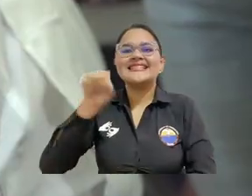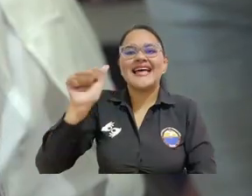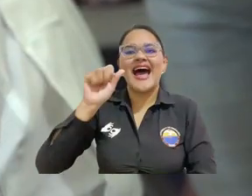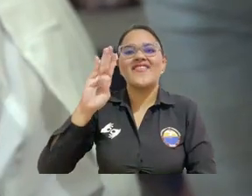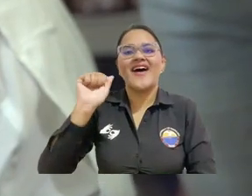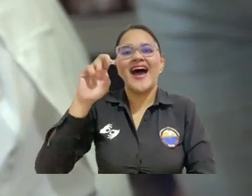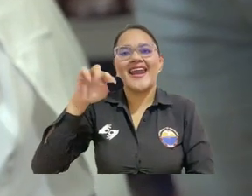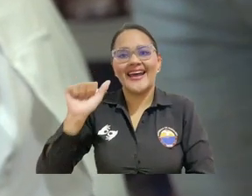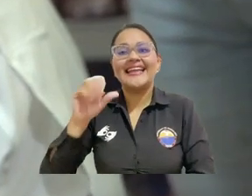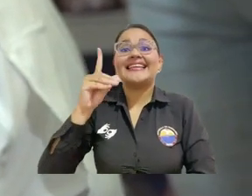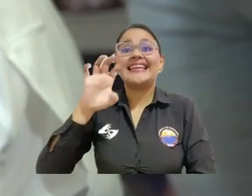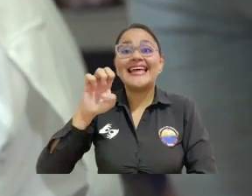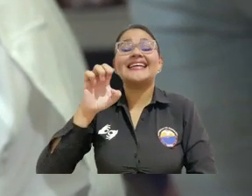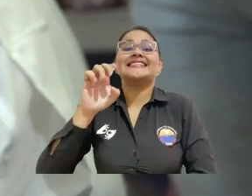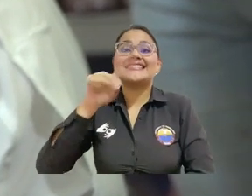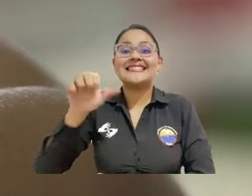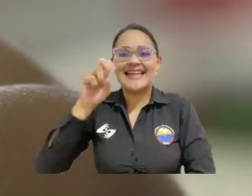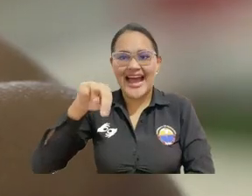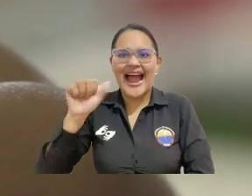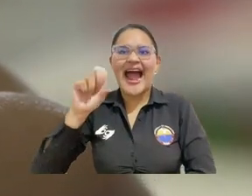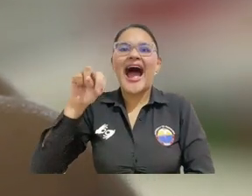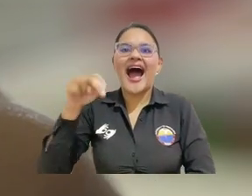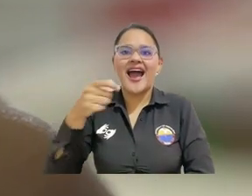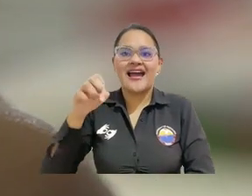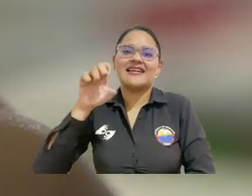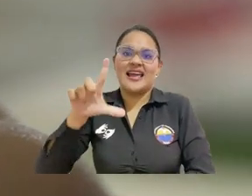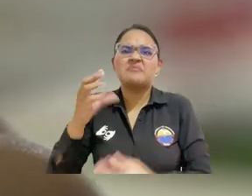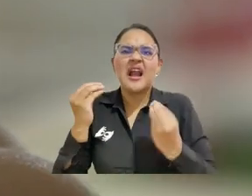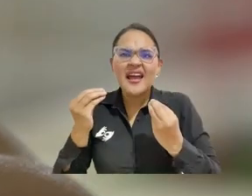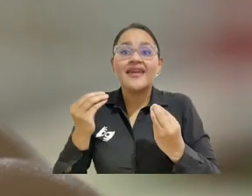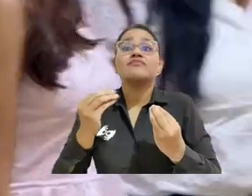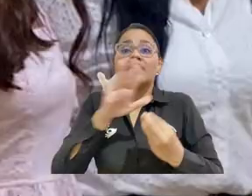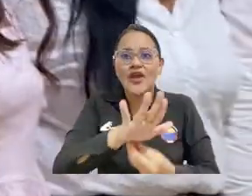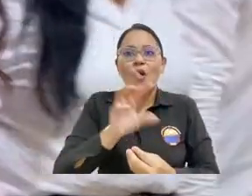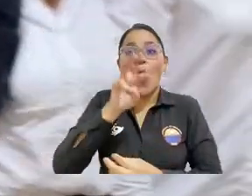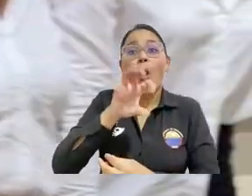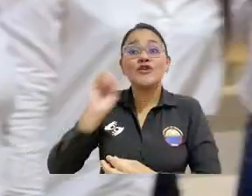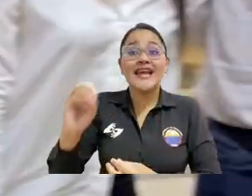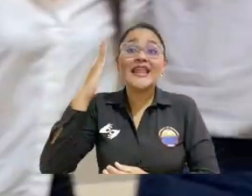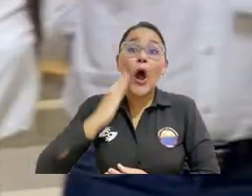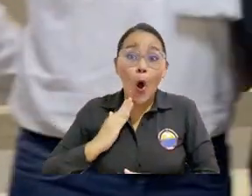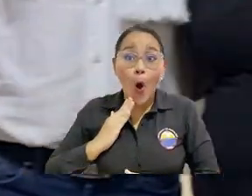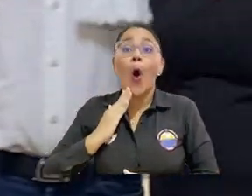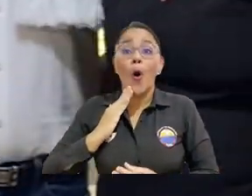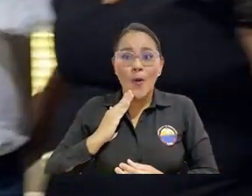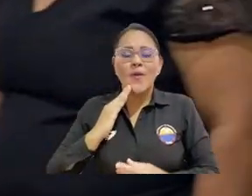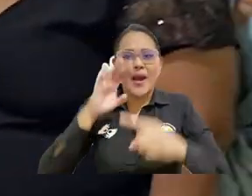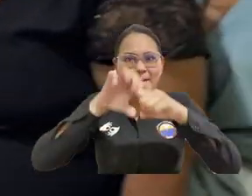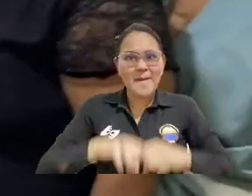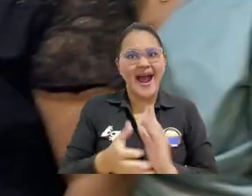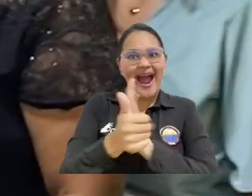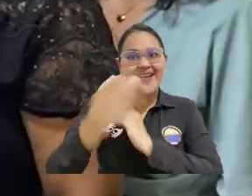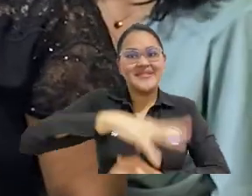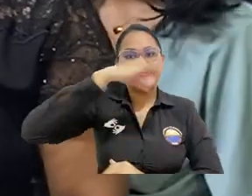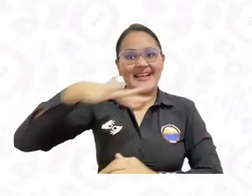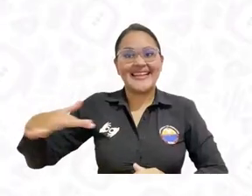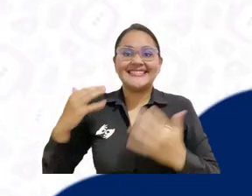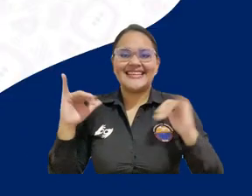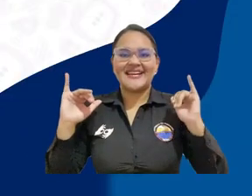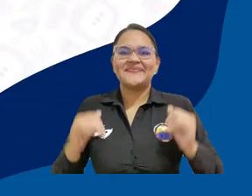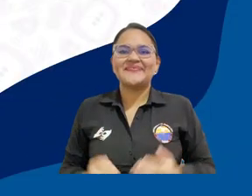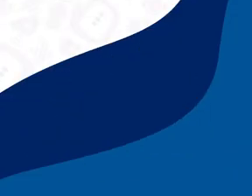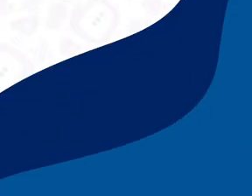llegó a Sabanas de San Ángel para garantizar la permanencia de 80 jóvenes que se han visto beneficiados con esta estrategia en ese